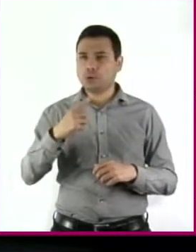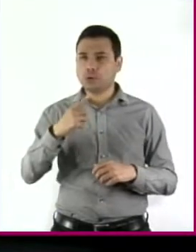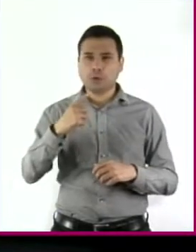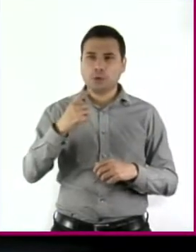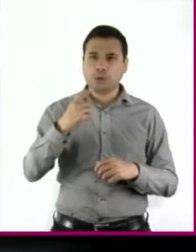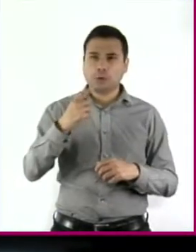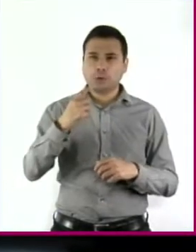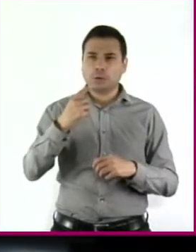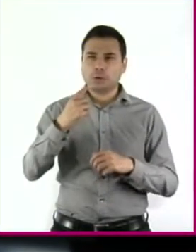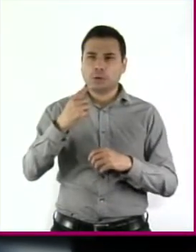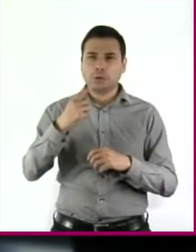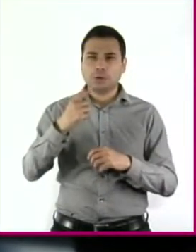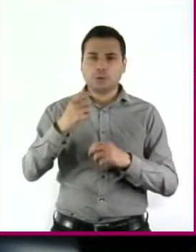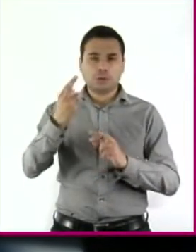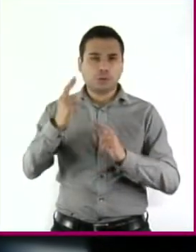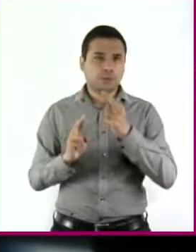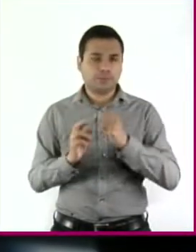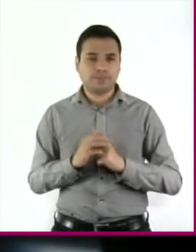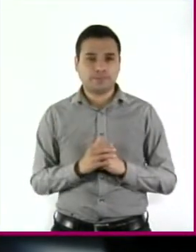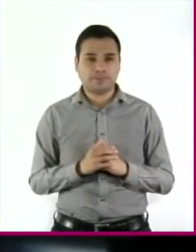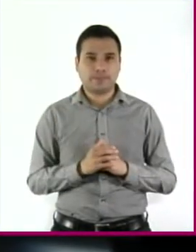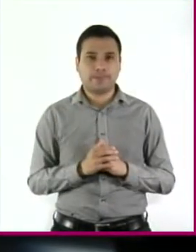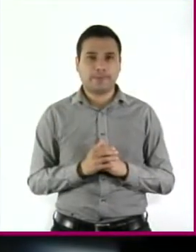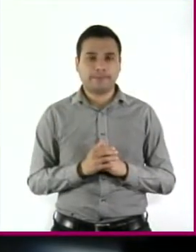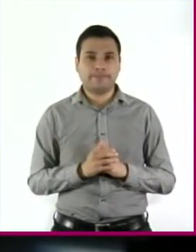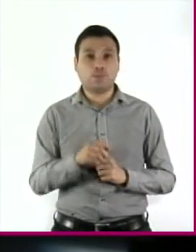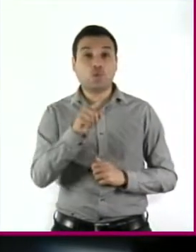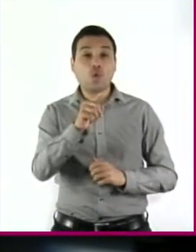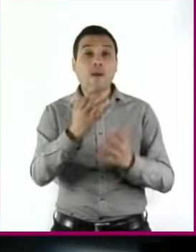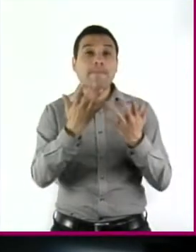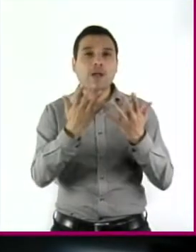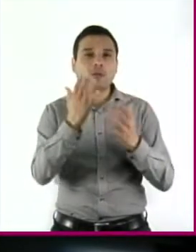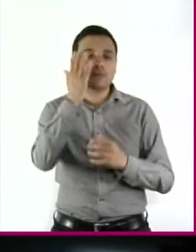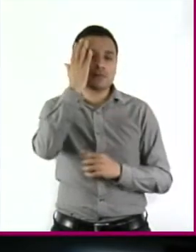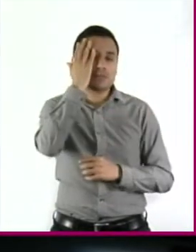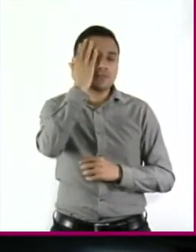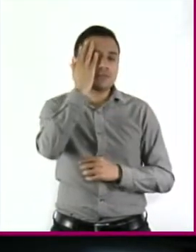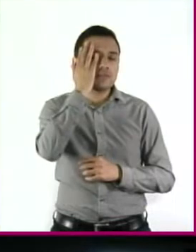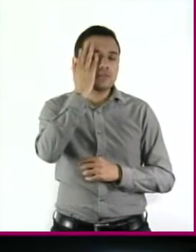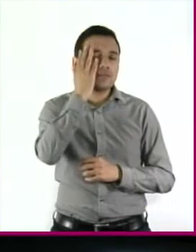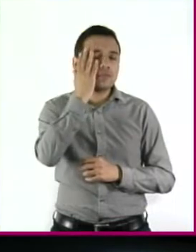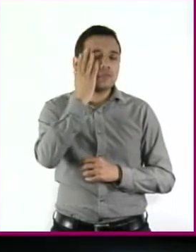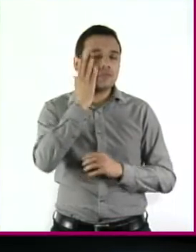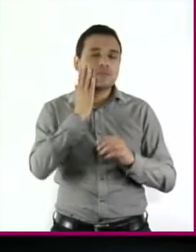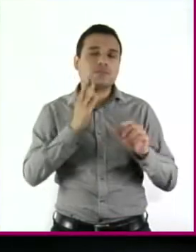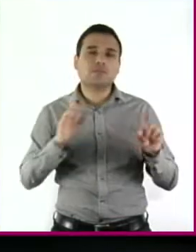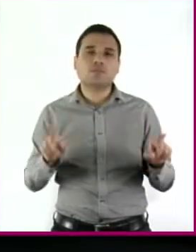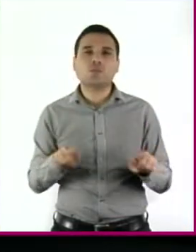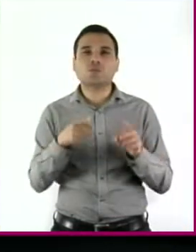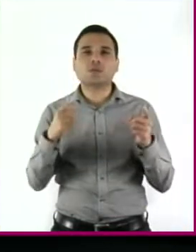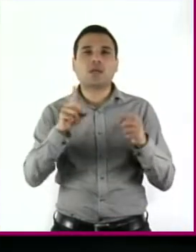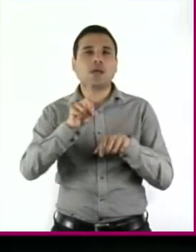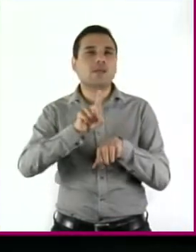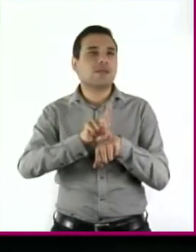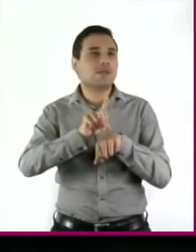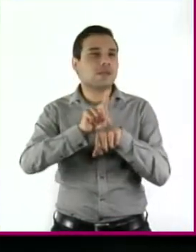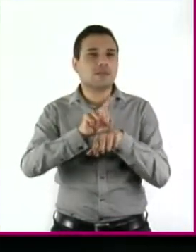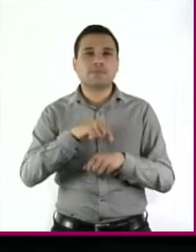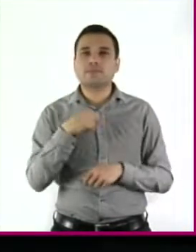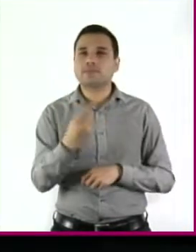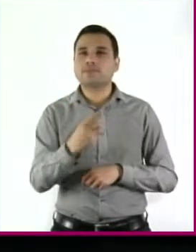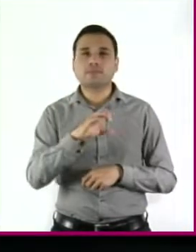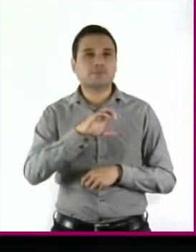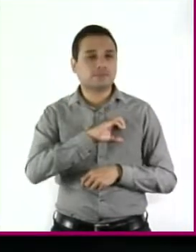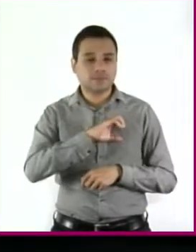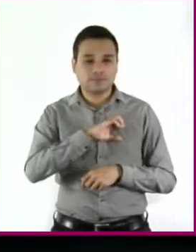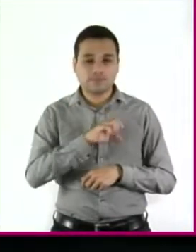Tus manos son mi caricia, mis acordes cotidianos. Te quiero porque tus